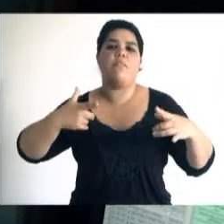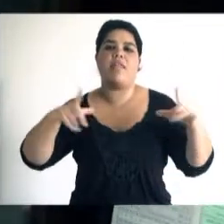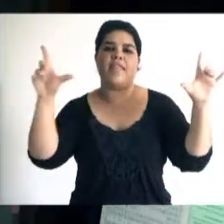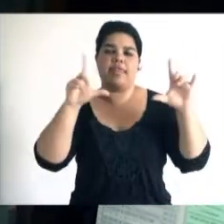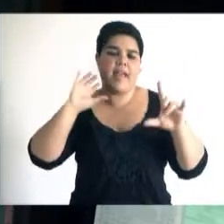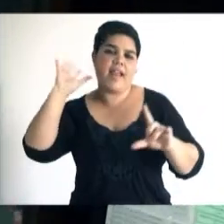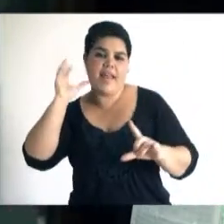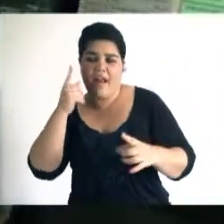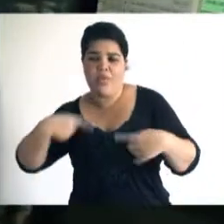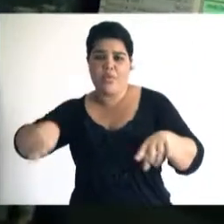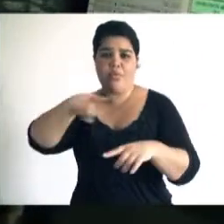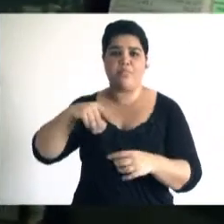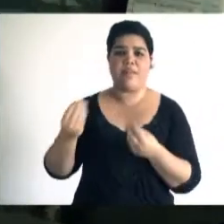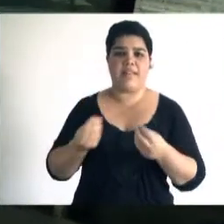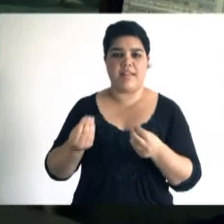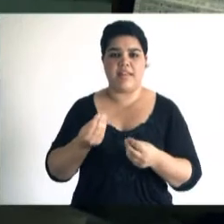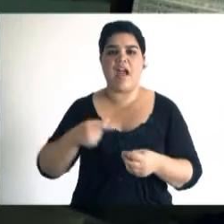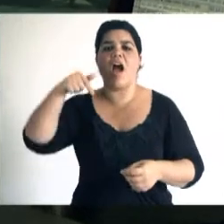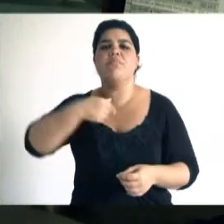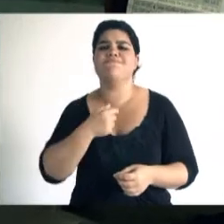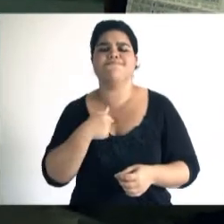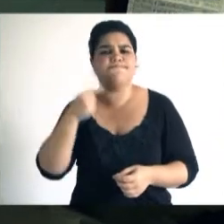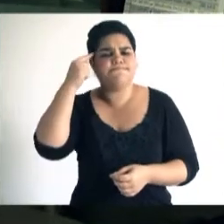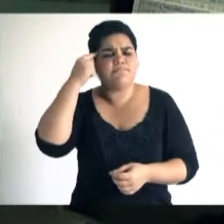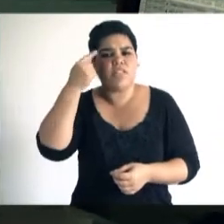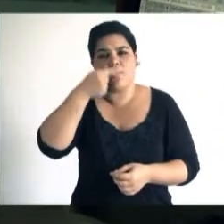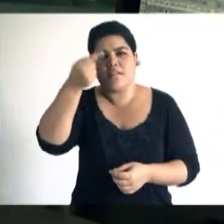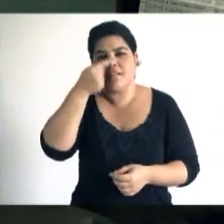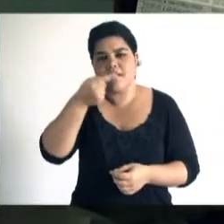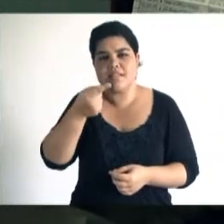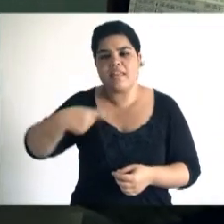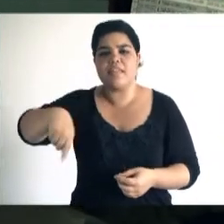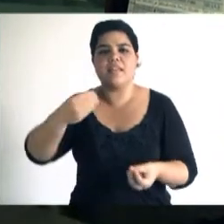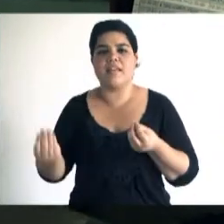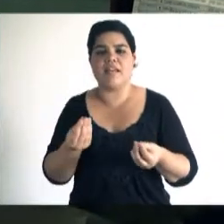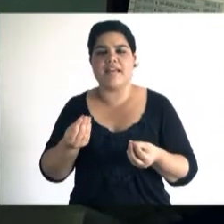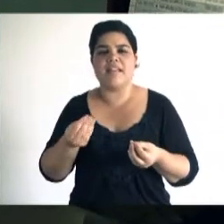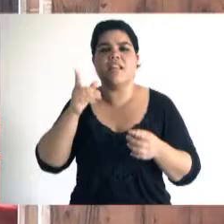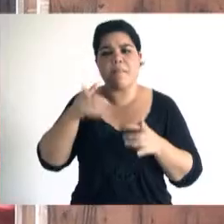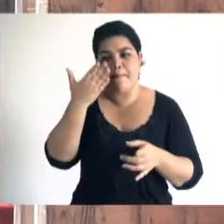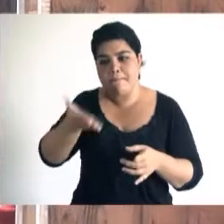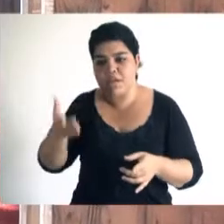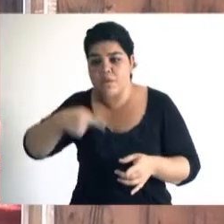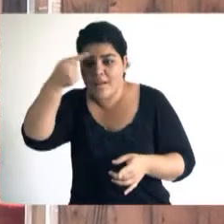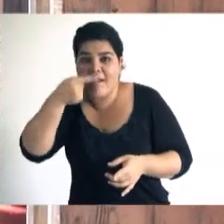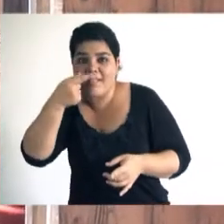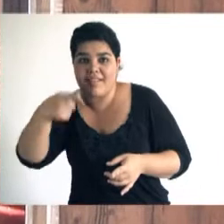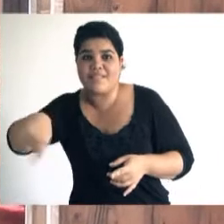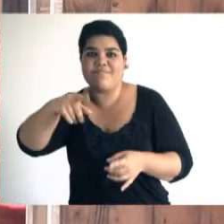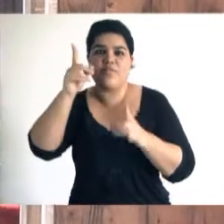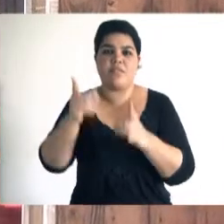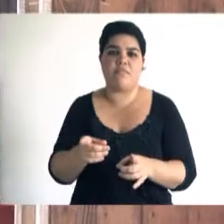comunicación. A mí me interesa mucho el tema del entretenimiento, pero también me interesa mucho que los productos